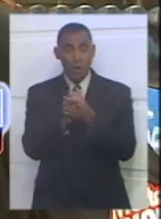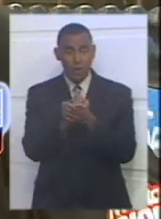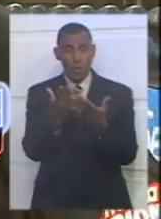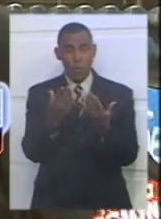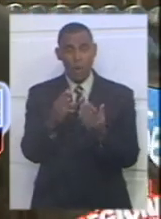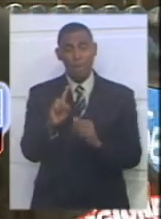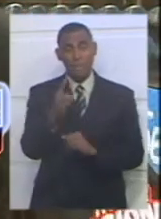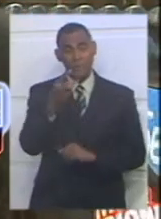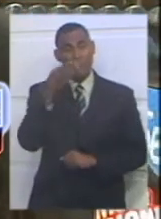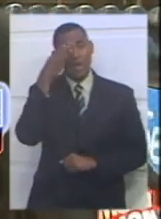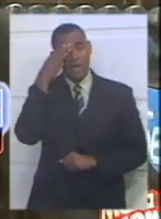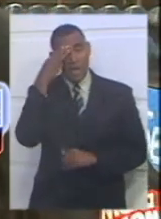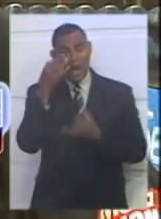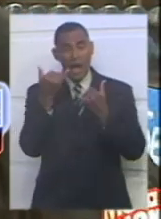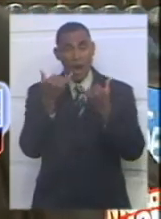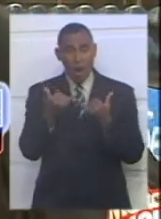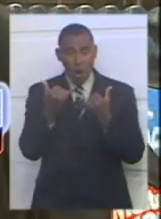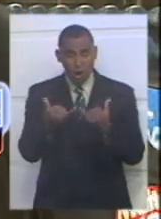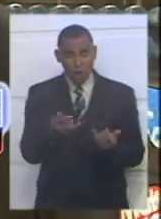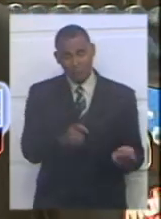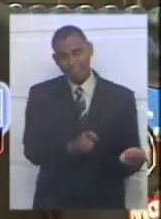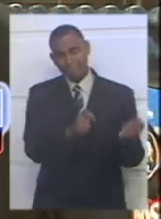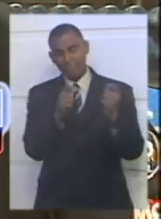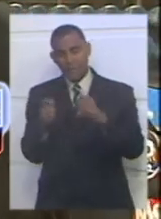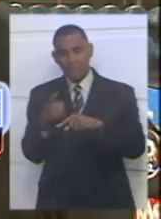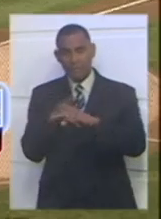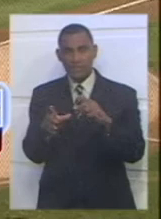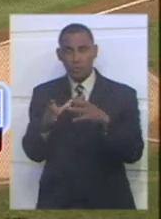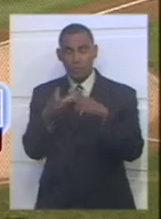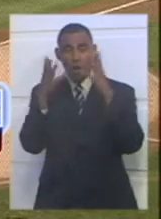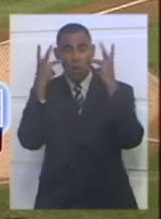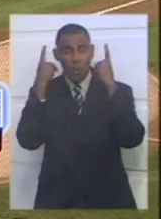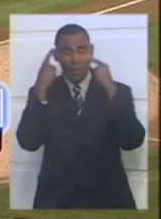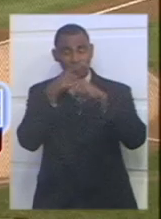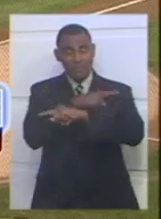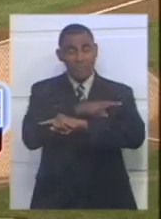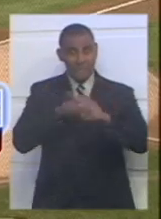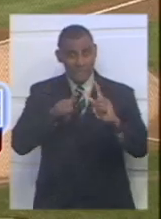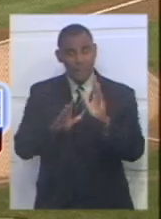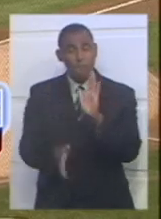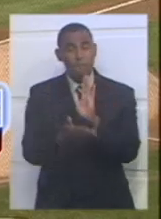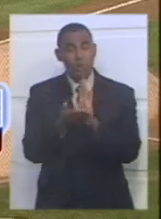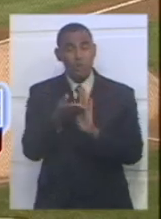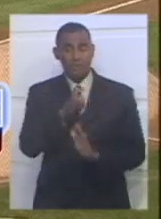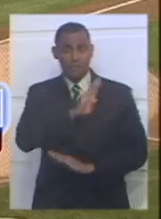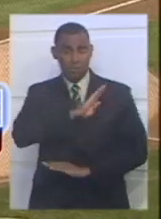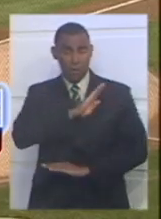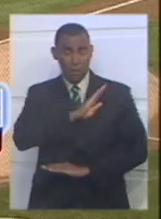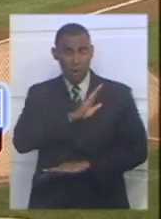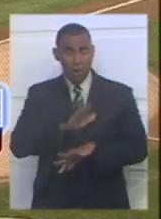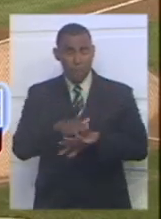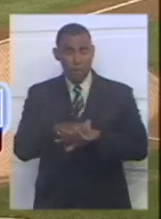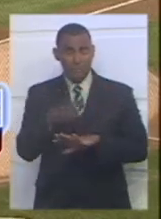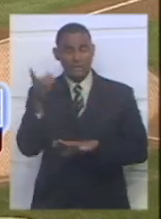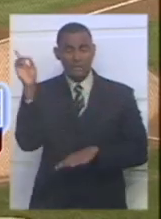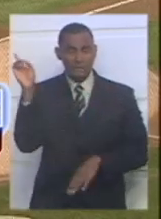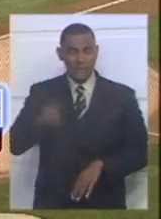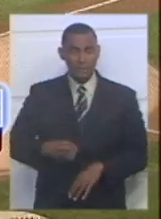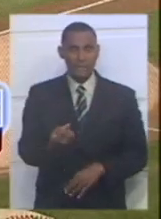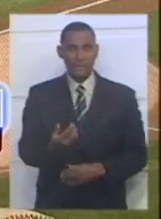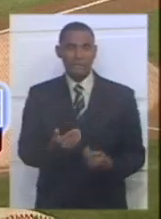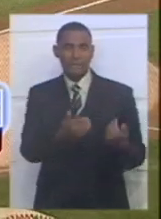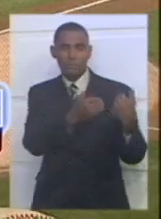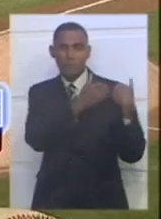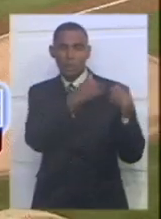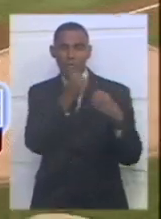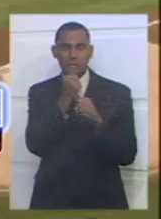Magallanes primero y ahora estar del otro lado de los Leones del Caracas, que es algo importante para mí. Es un rol